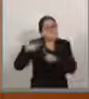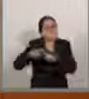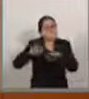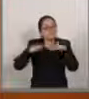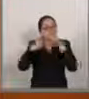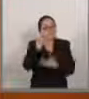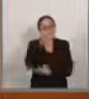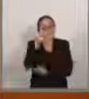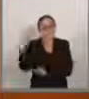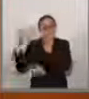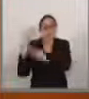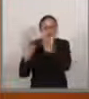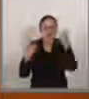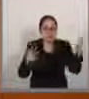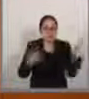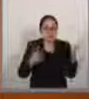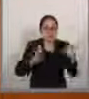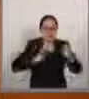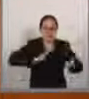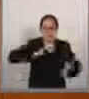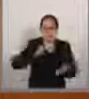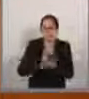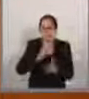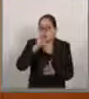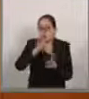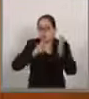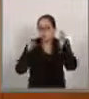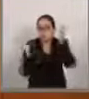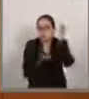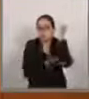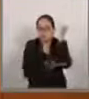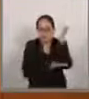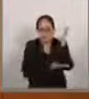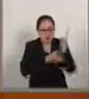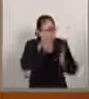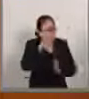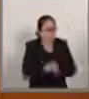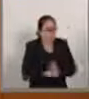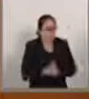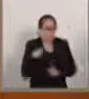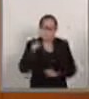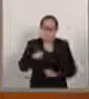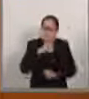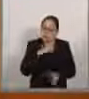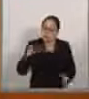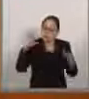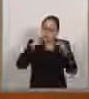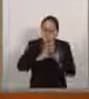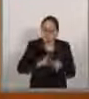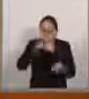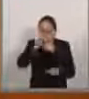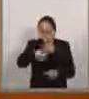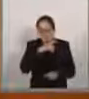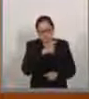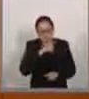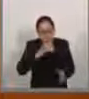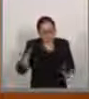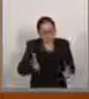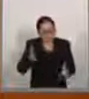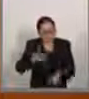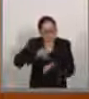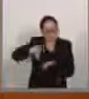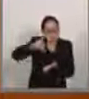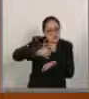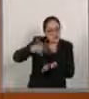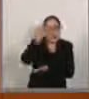bosques y poner fin a la deforestación, recuperar los bosques degradados e incrementar la forestación y la